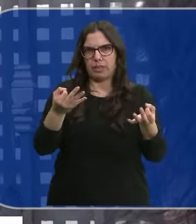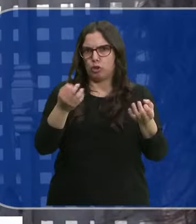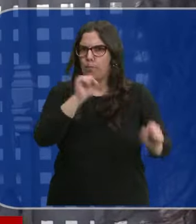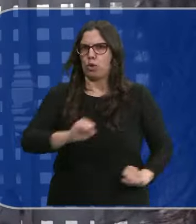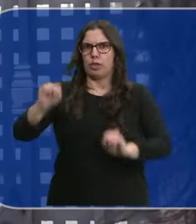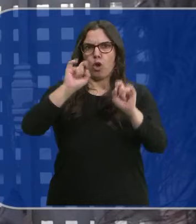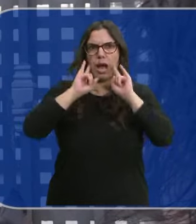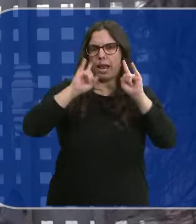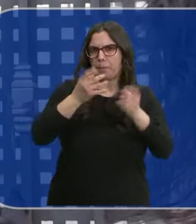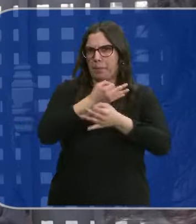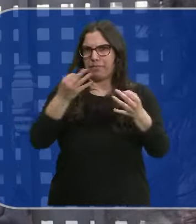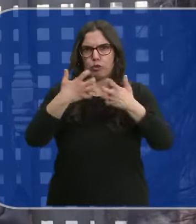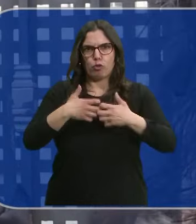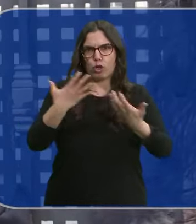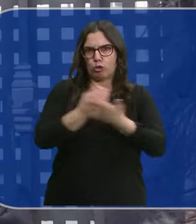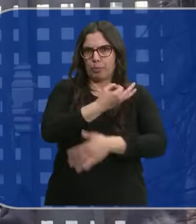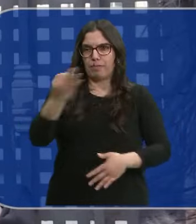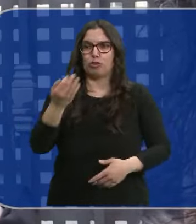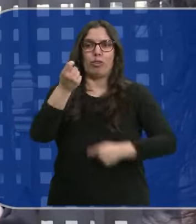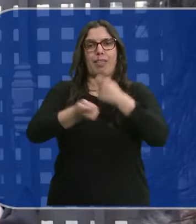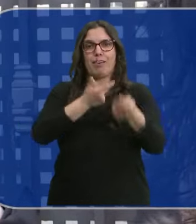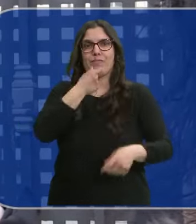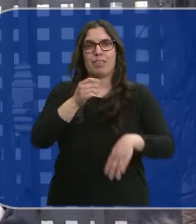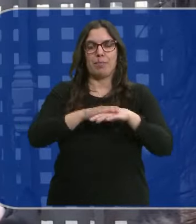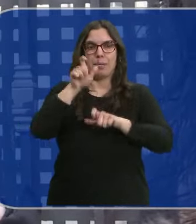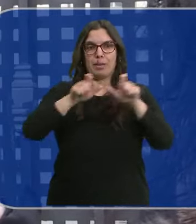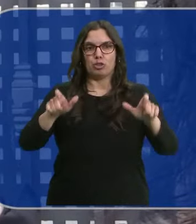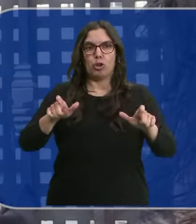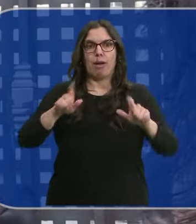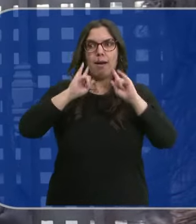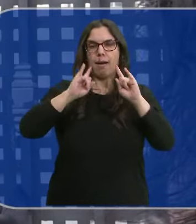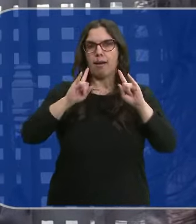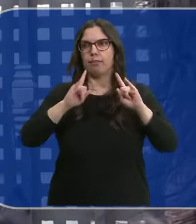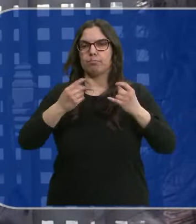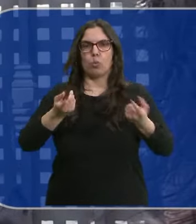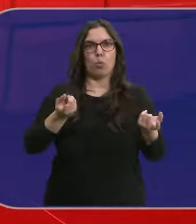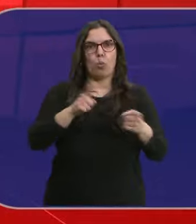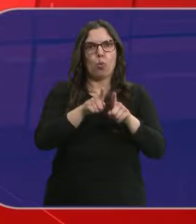de alarma y eso ha facilitado que los vecinos estuvieran alerta.